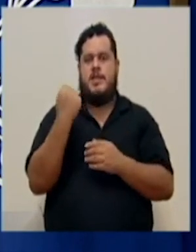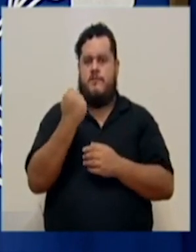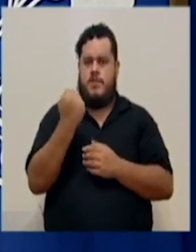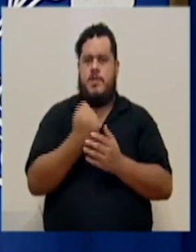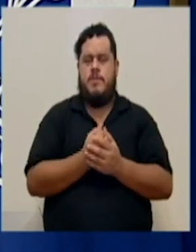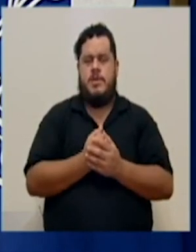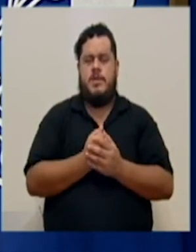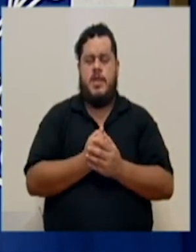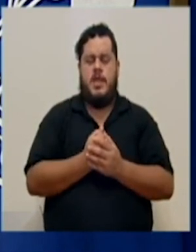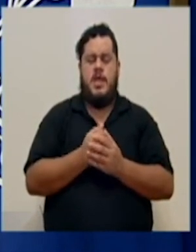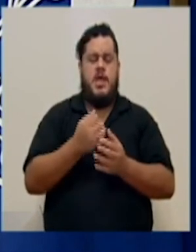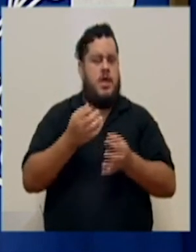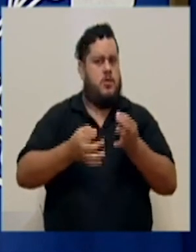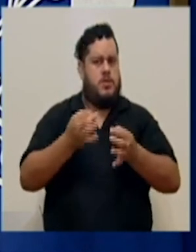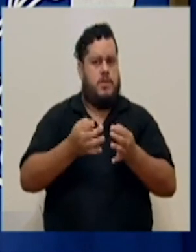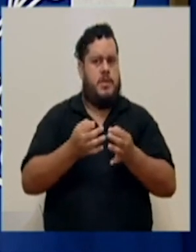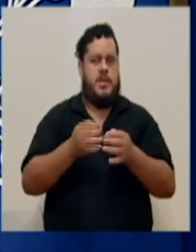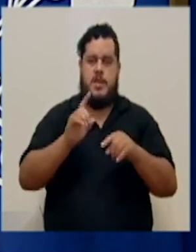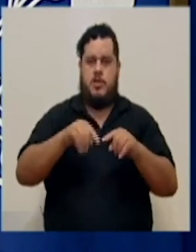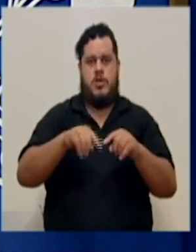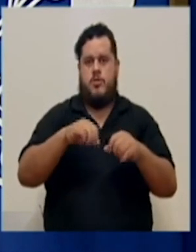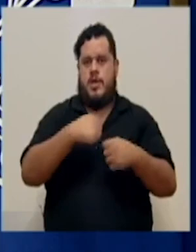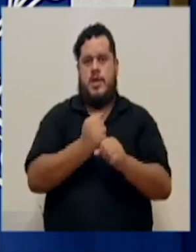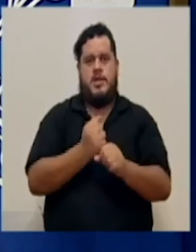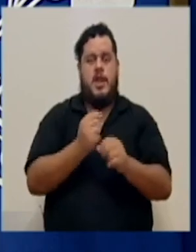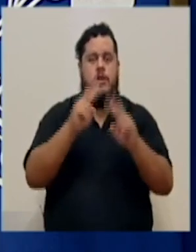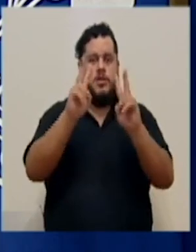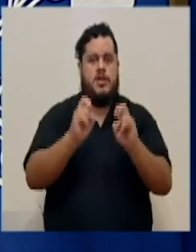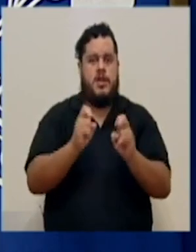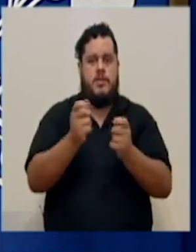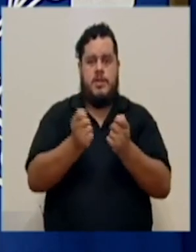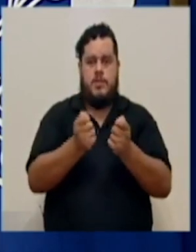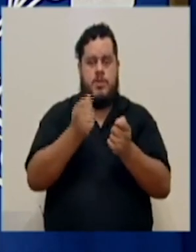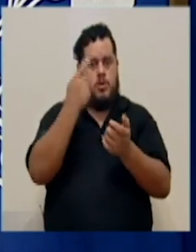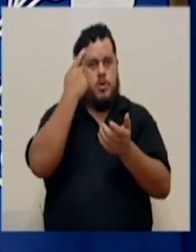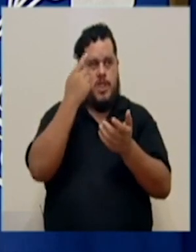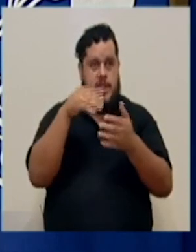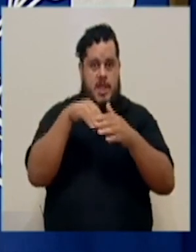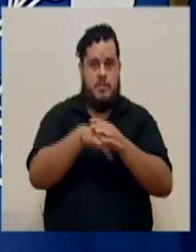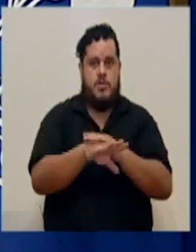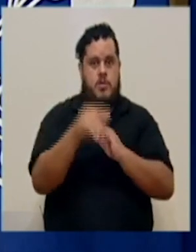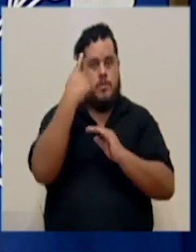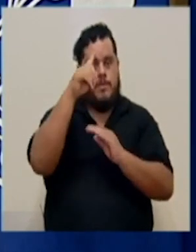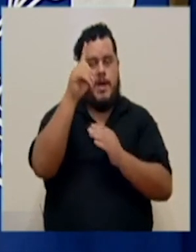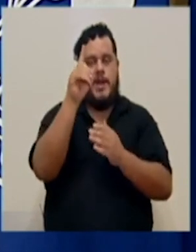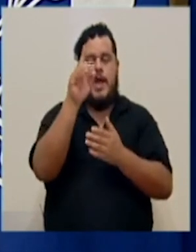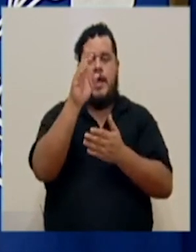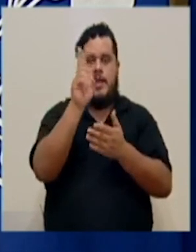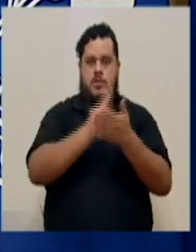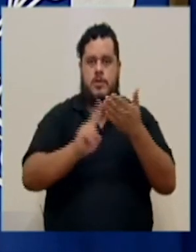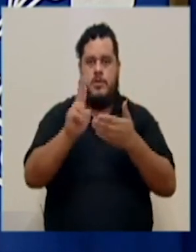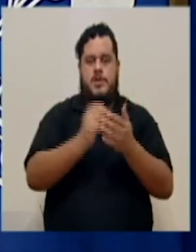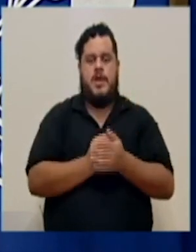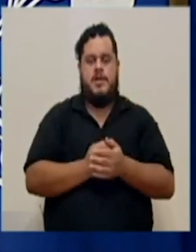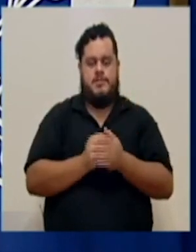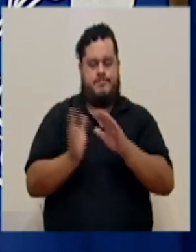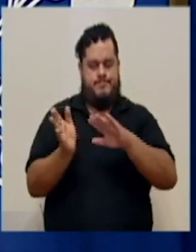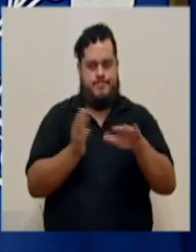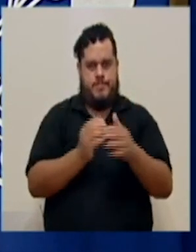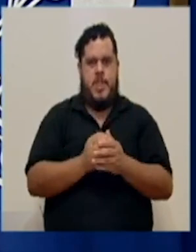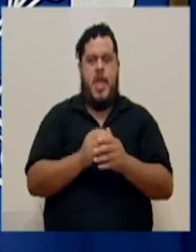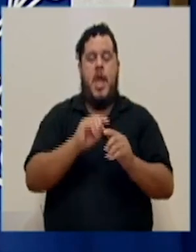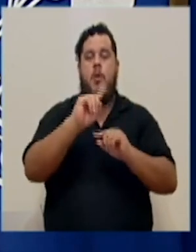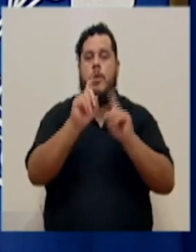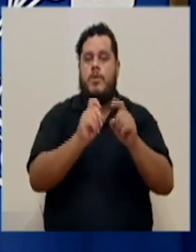justamente en que por ejemplo no se puedan hacer los exámenes de admisión para los centros universitarios. La siguiente consulta la